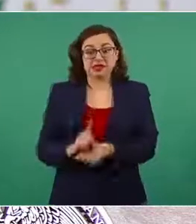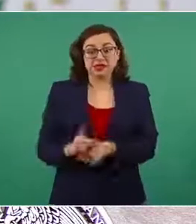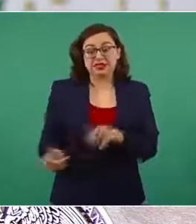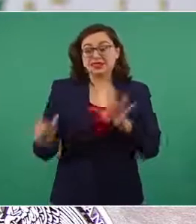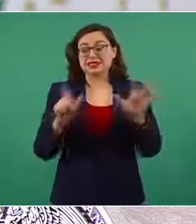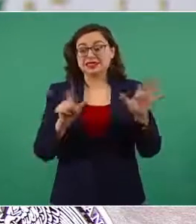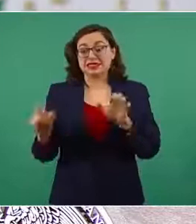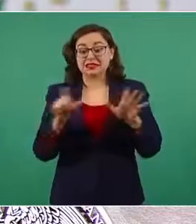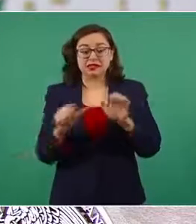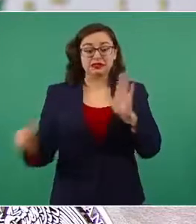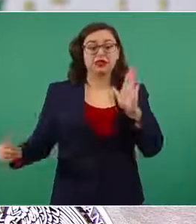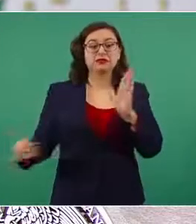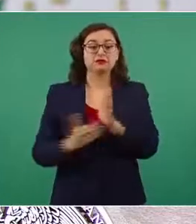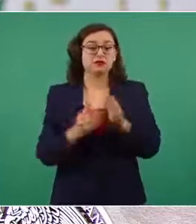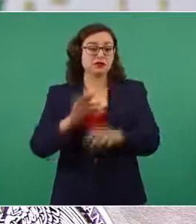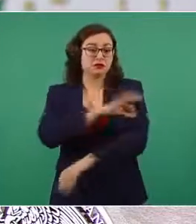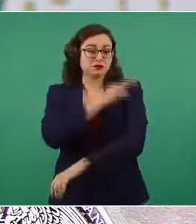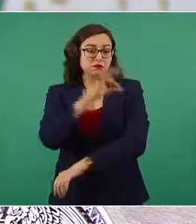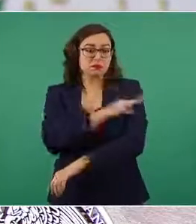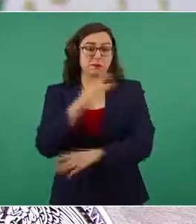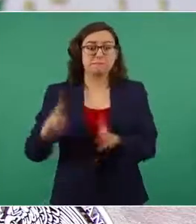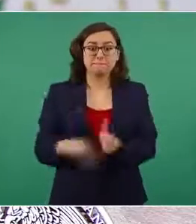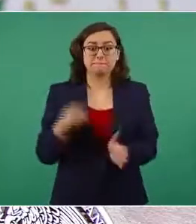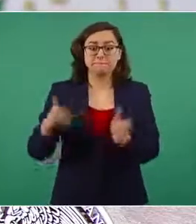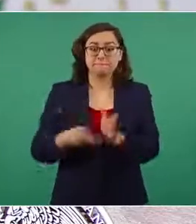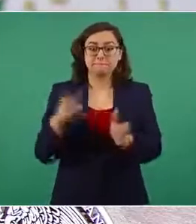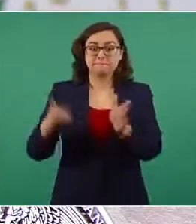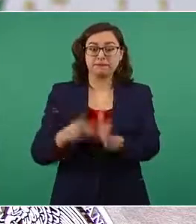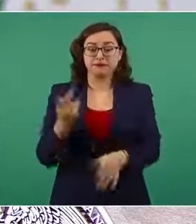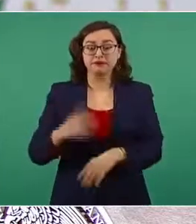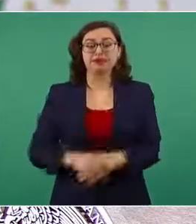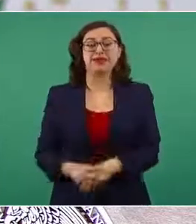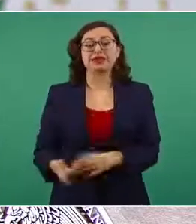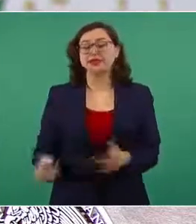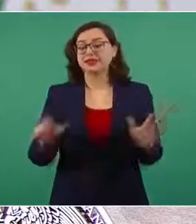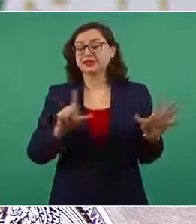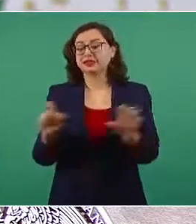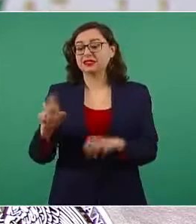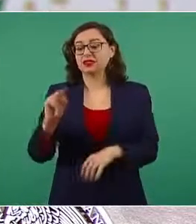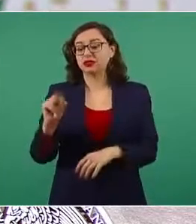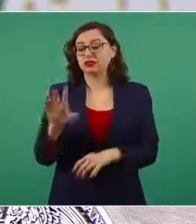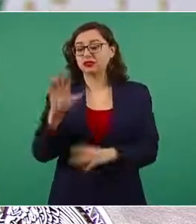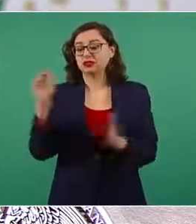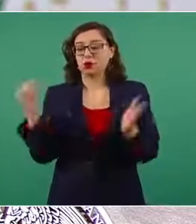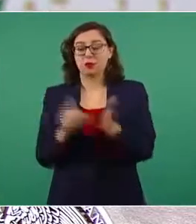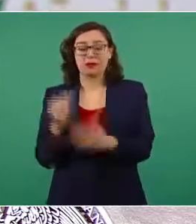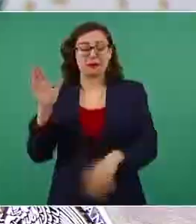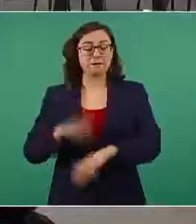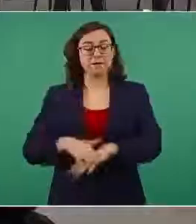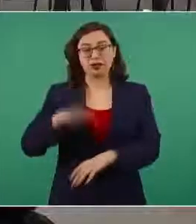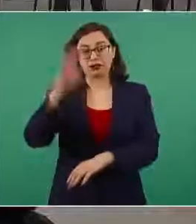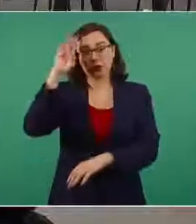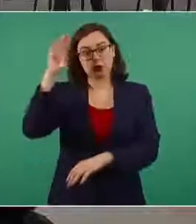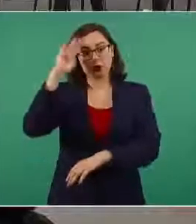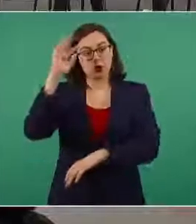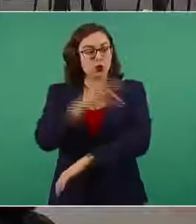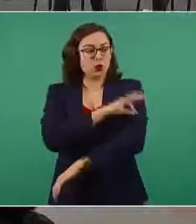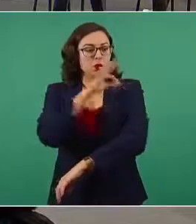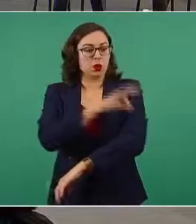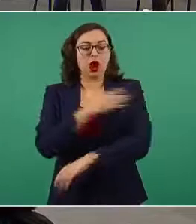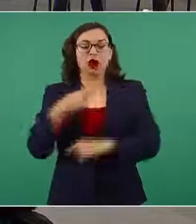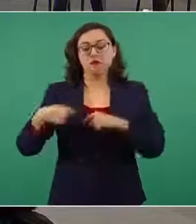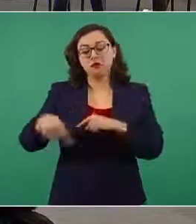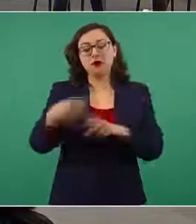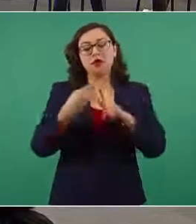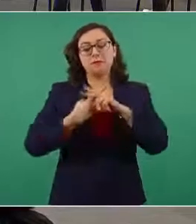dosis de vacunas, 785 mil en el día más alto y ahora estamos abriendo una